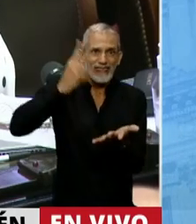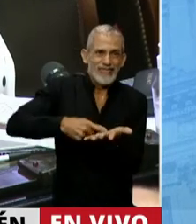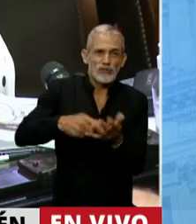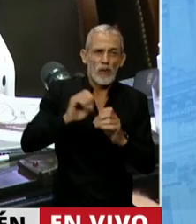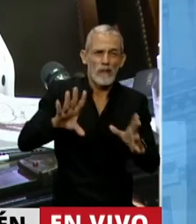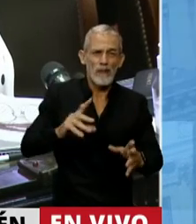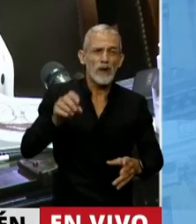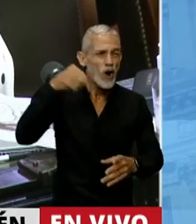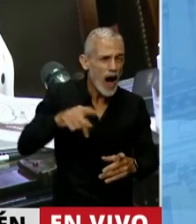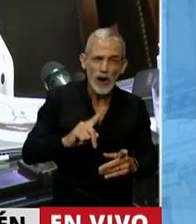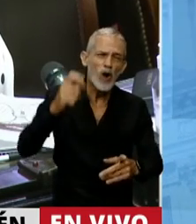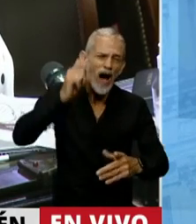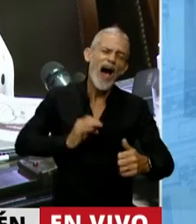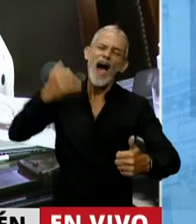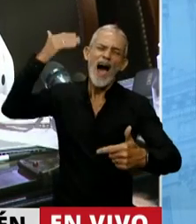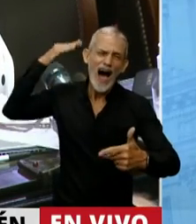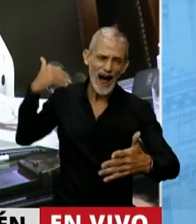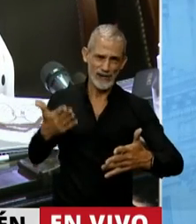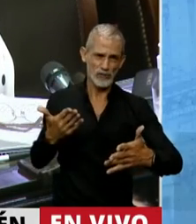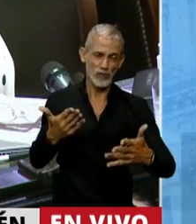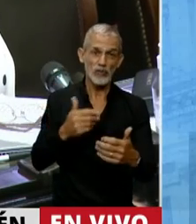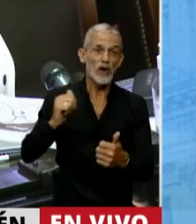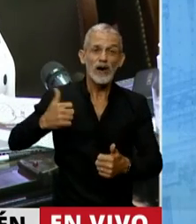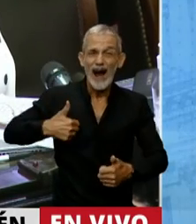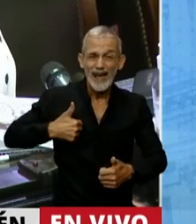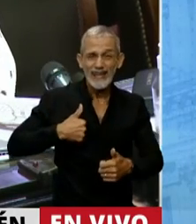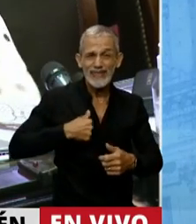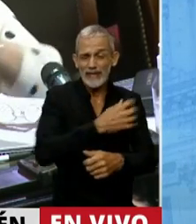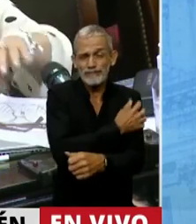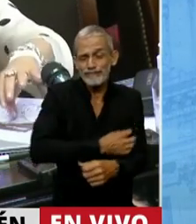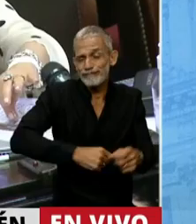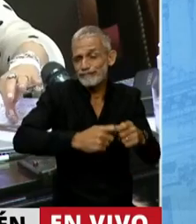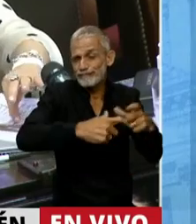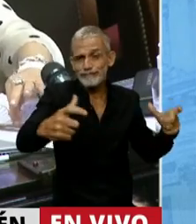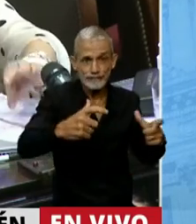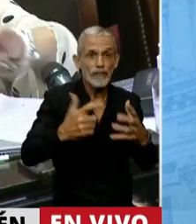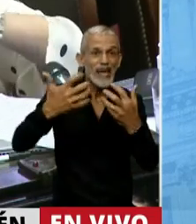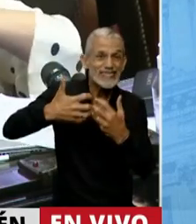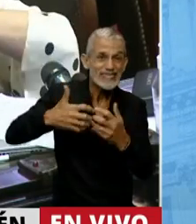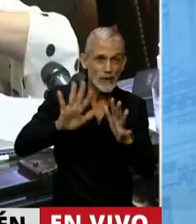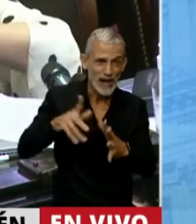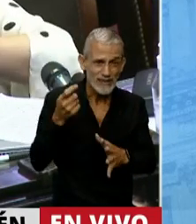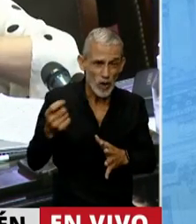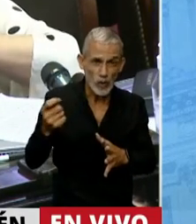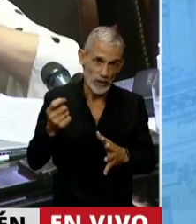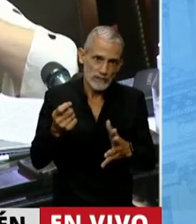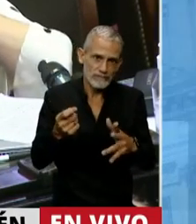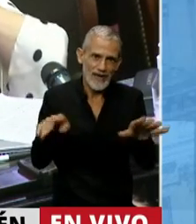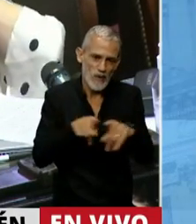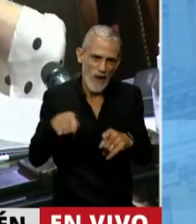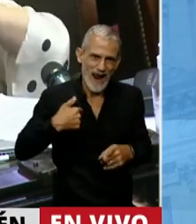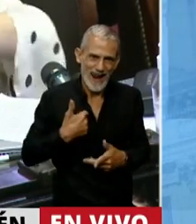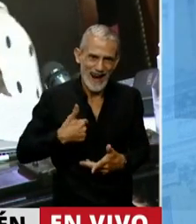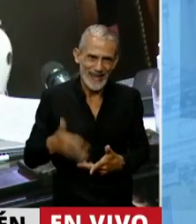las últimas décadas. Un país cada vez más empobrecido tendrá naturalmente un sistema previsional como el